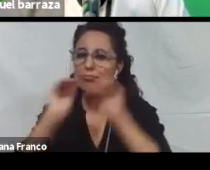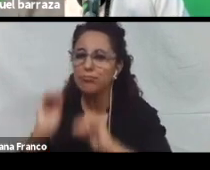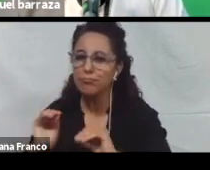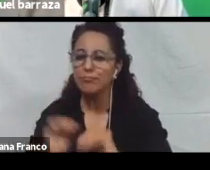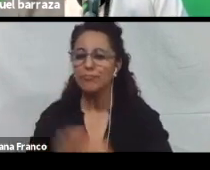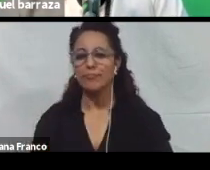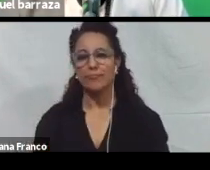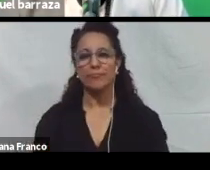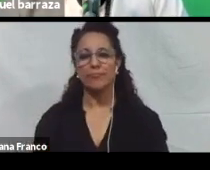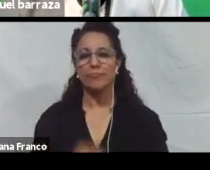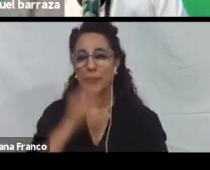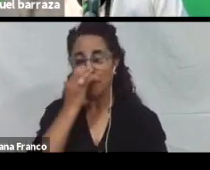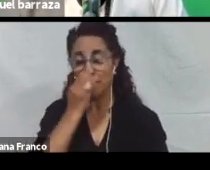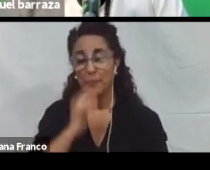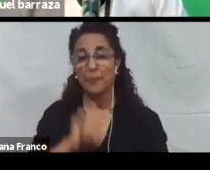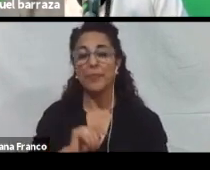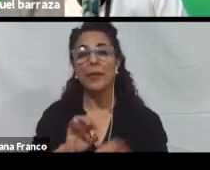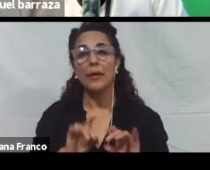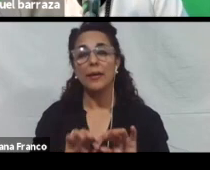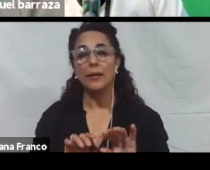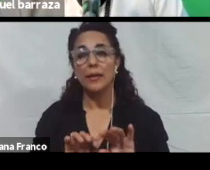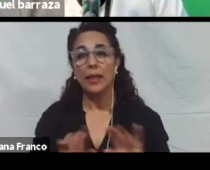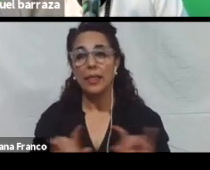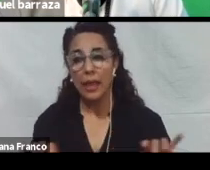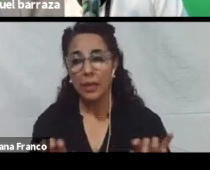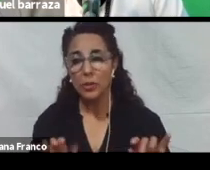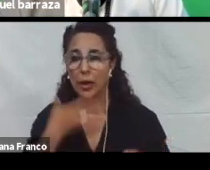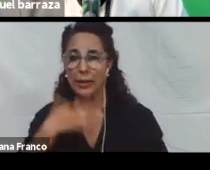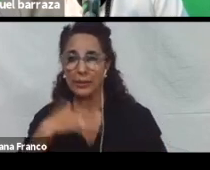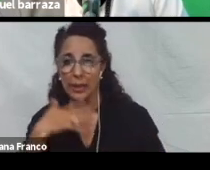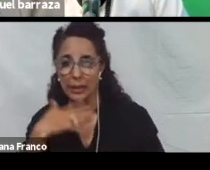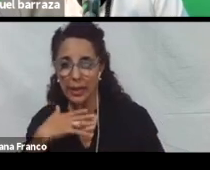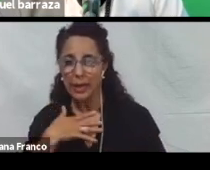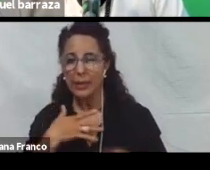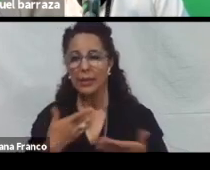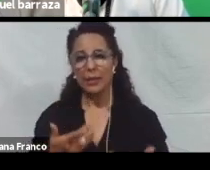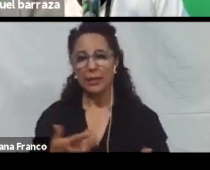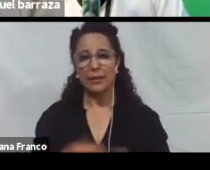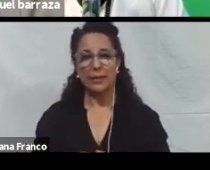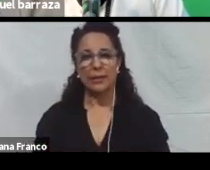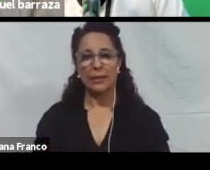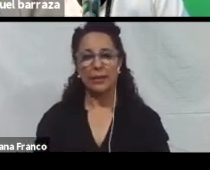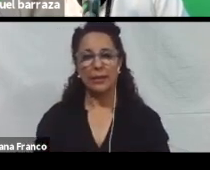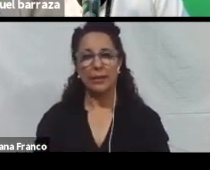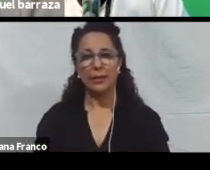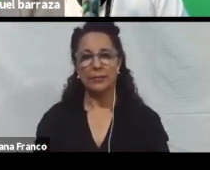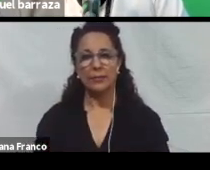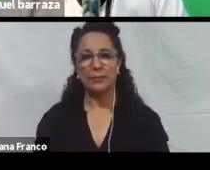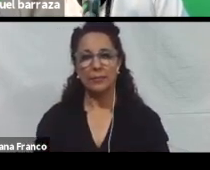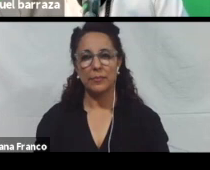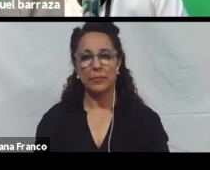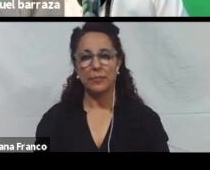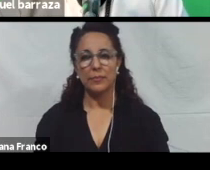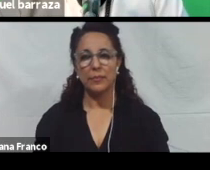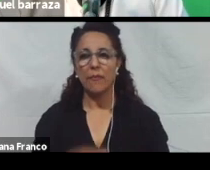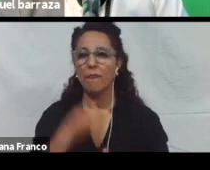También en el texto. Se tiene que usar un texto comprensible. Tiene que definir el vocabulario.